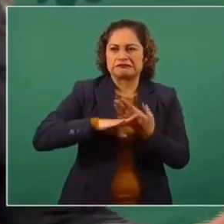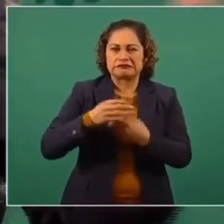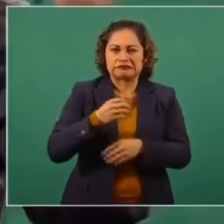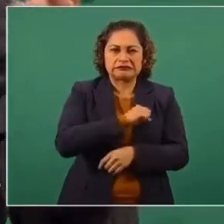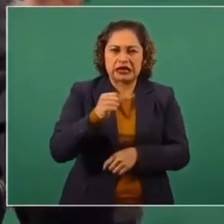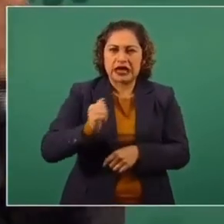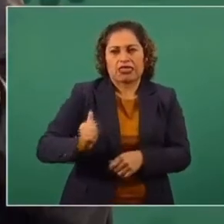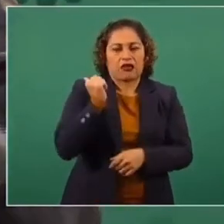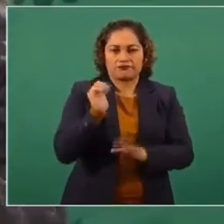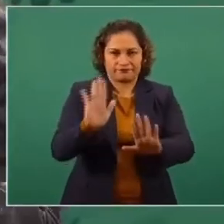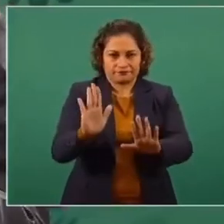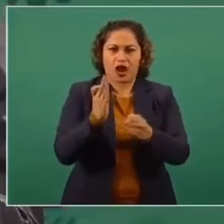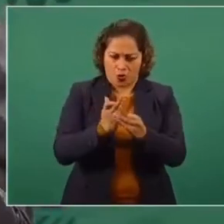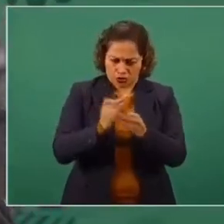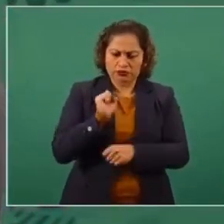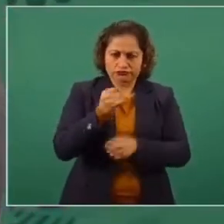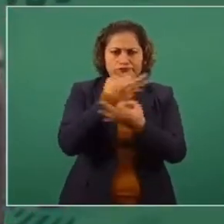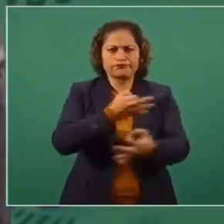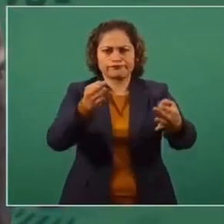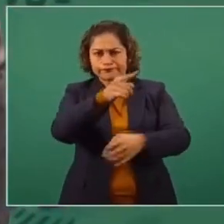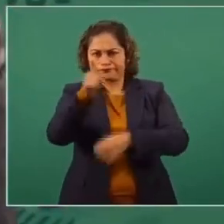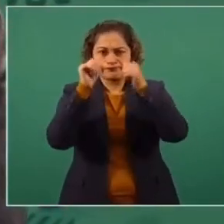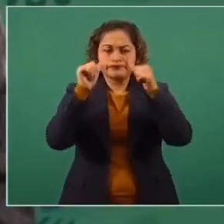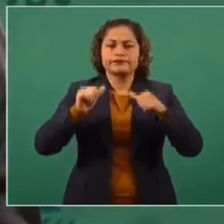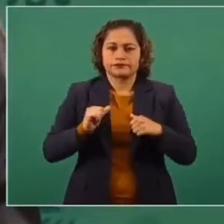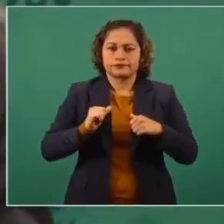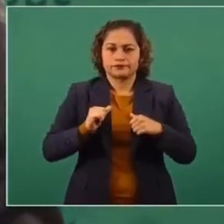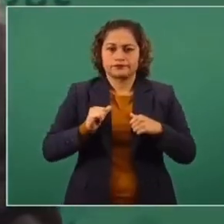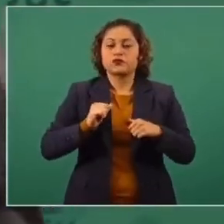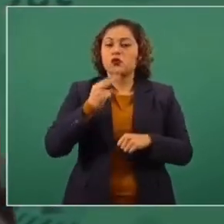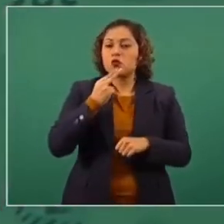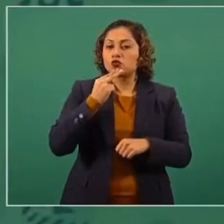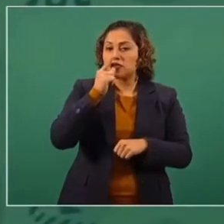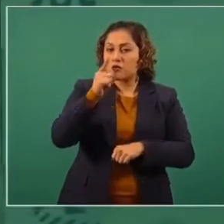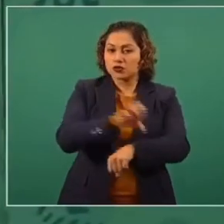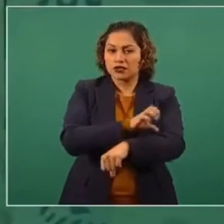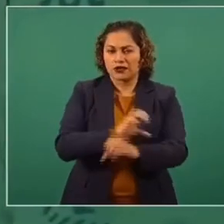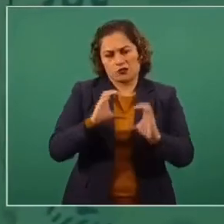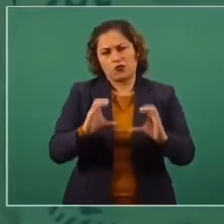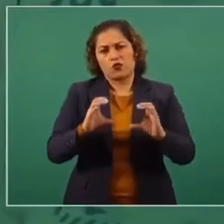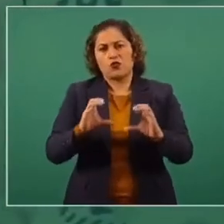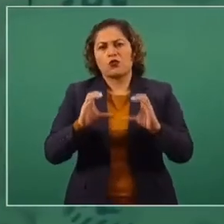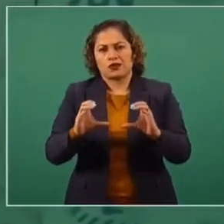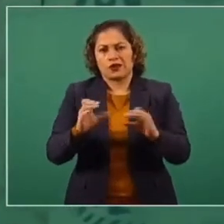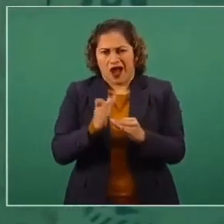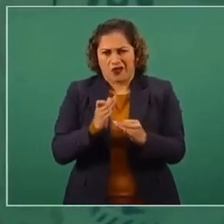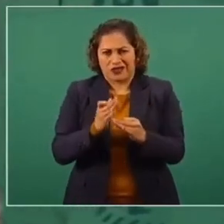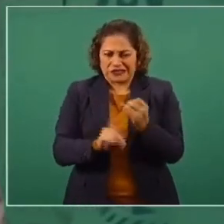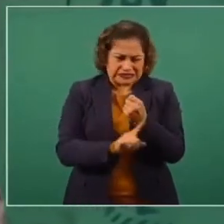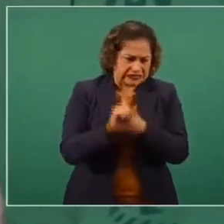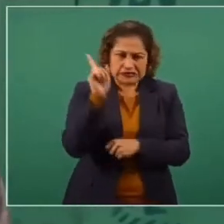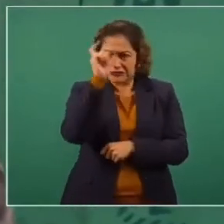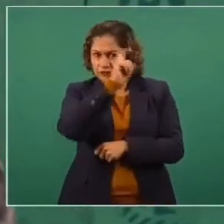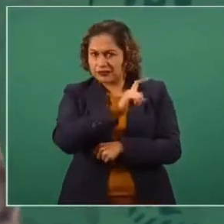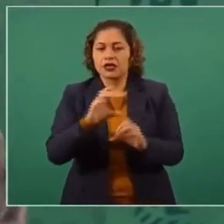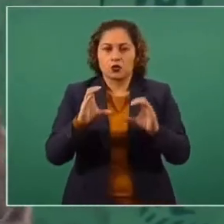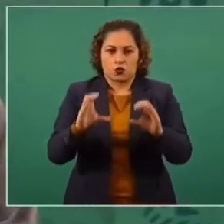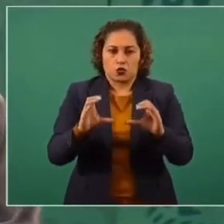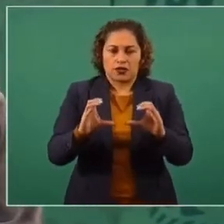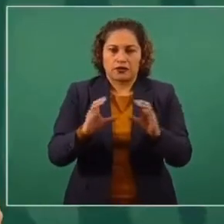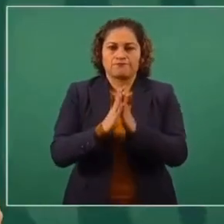No quise decir que cuidáramos el consumo de energía en estos días. Ahora lo hago.